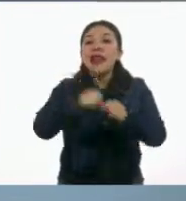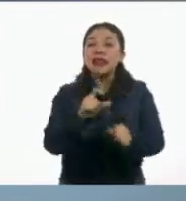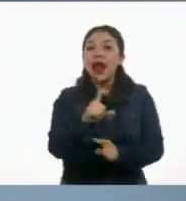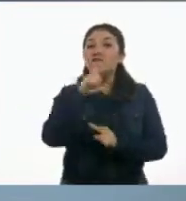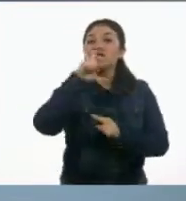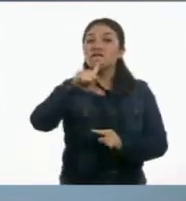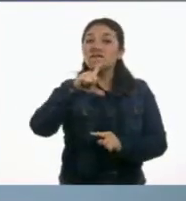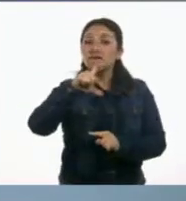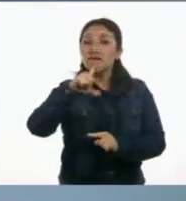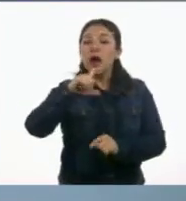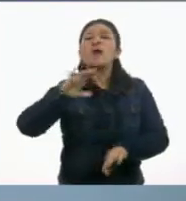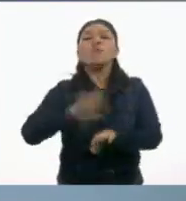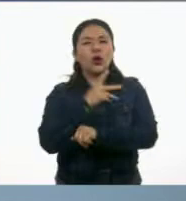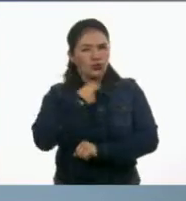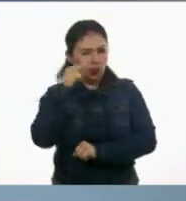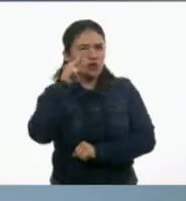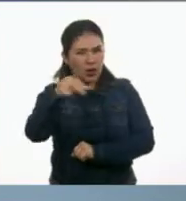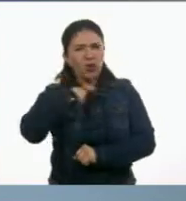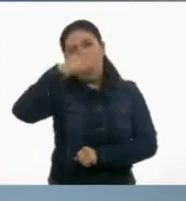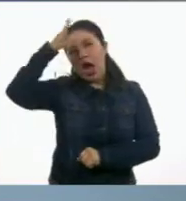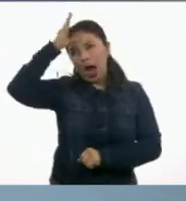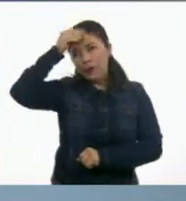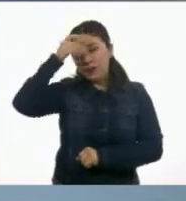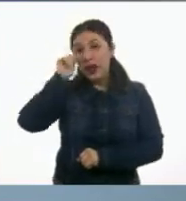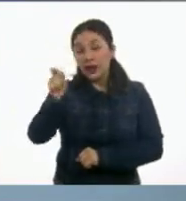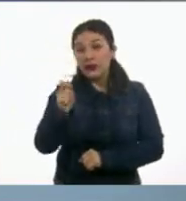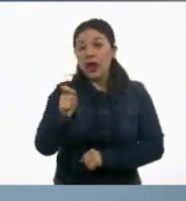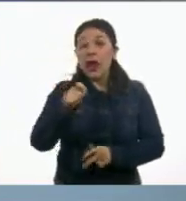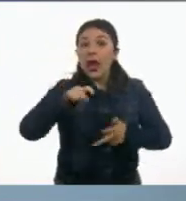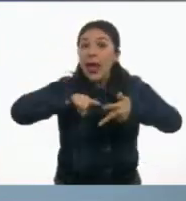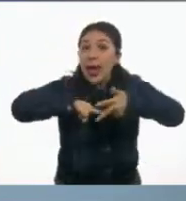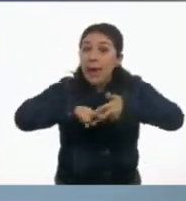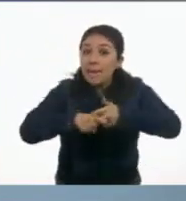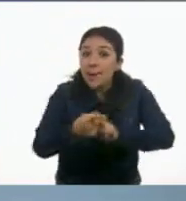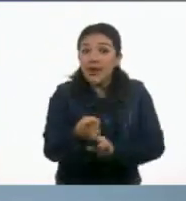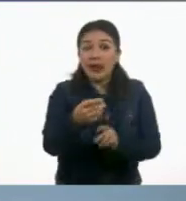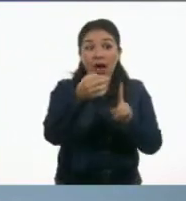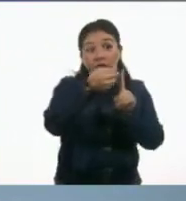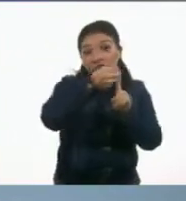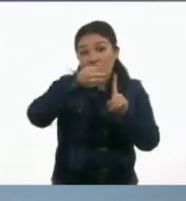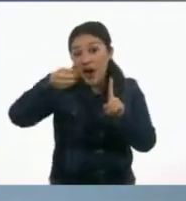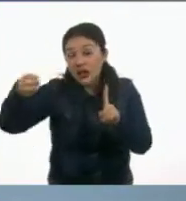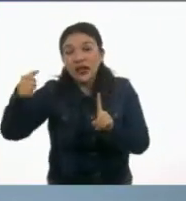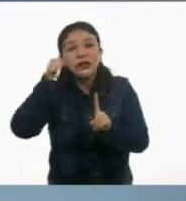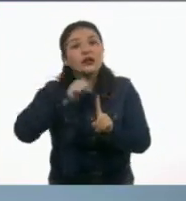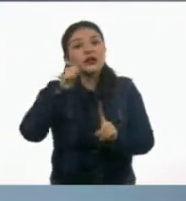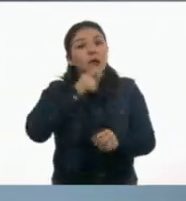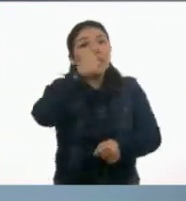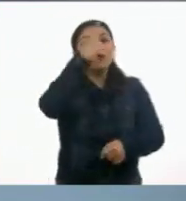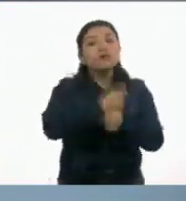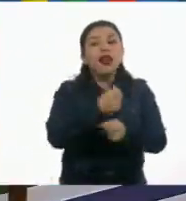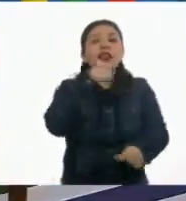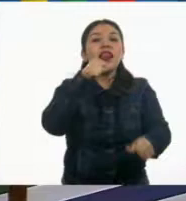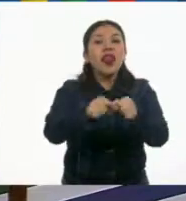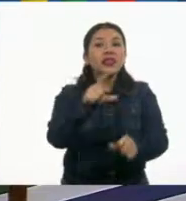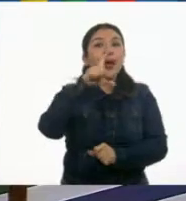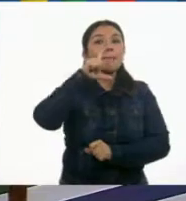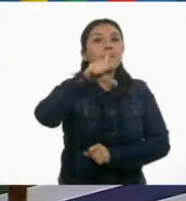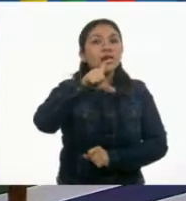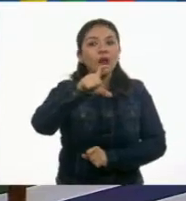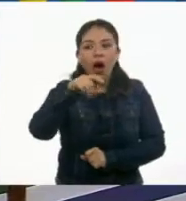¿Por qué? ¿Qué crees? Yo he aprendido que los párrafos siempre inician con mayúsculas. ¡Qué